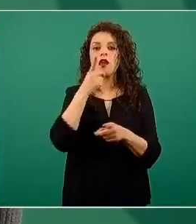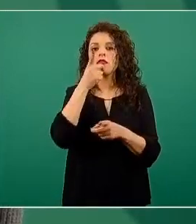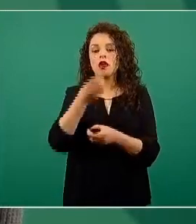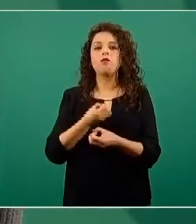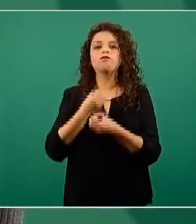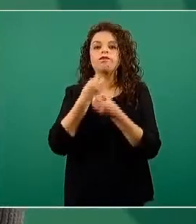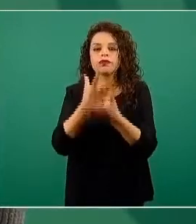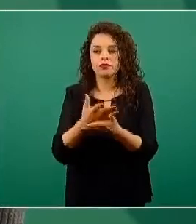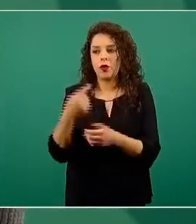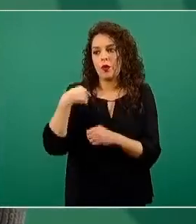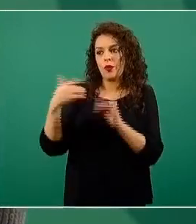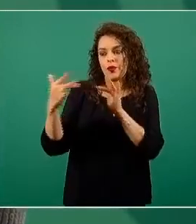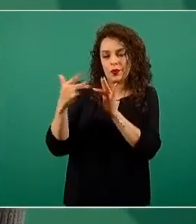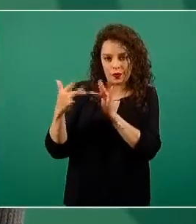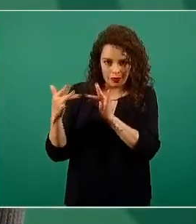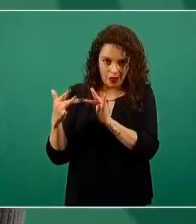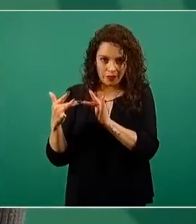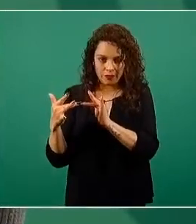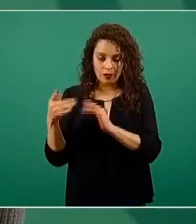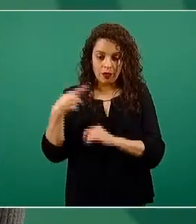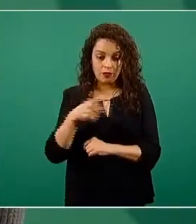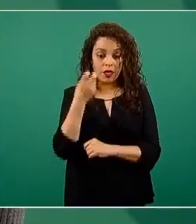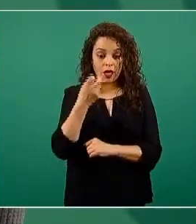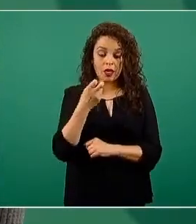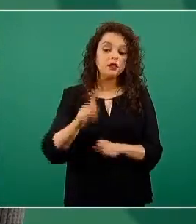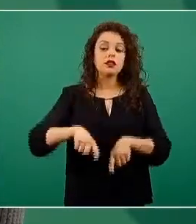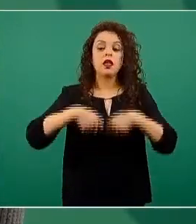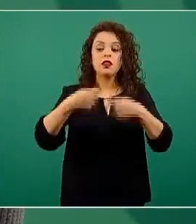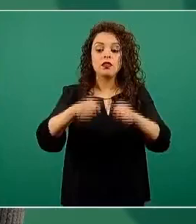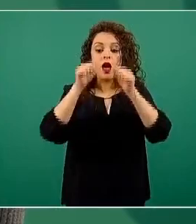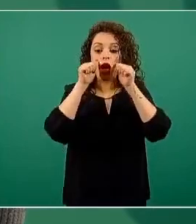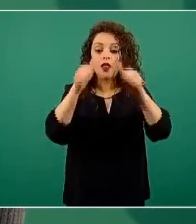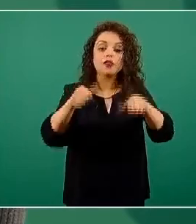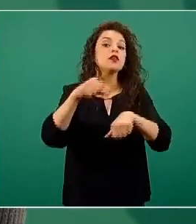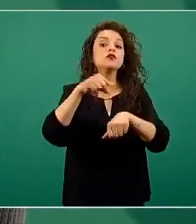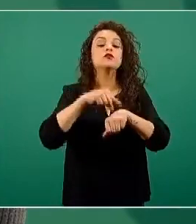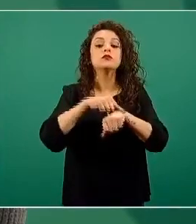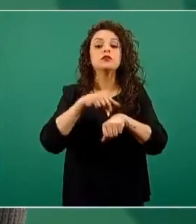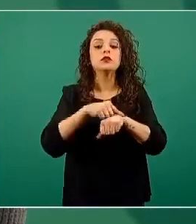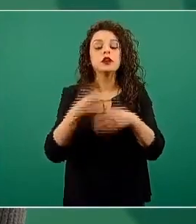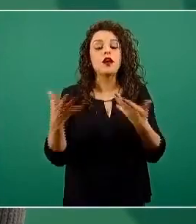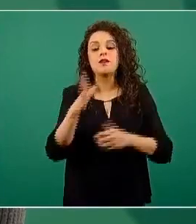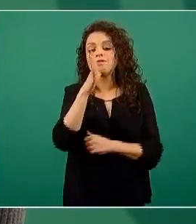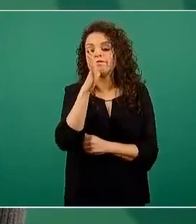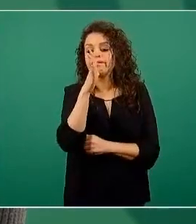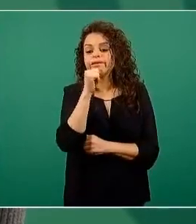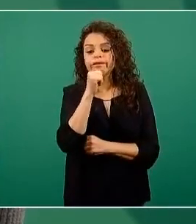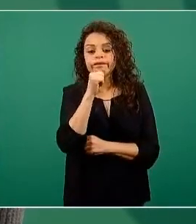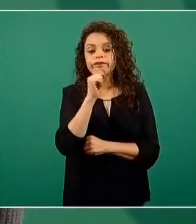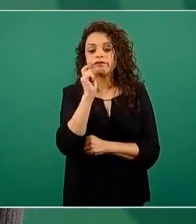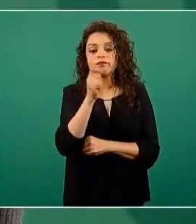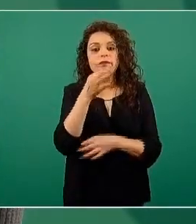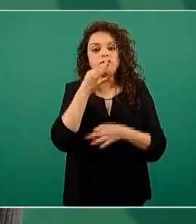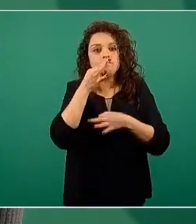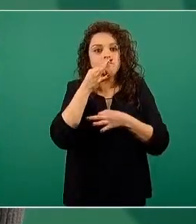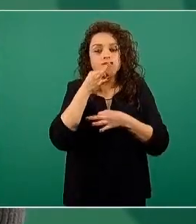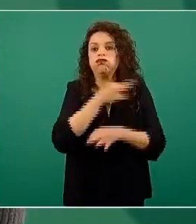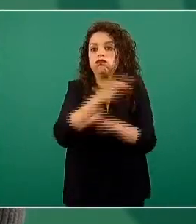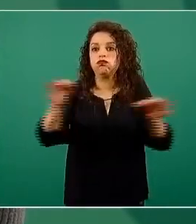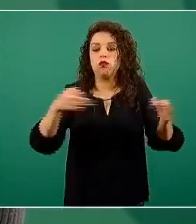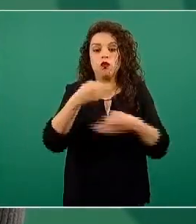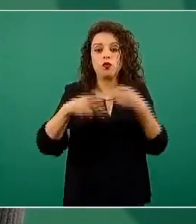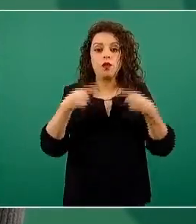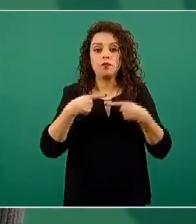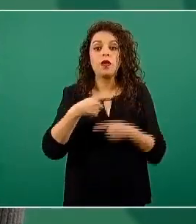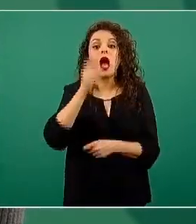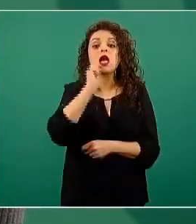Sin embargo, obviamente, en base también a este marco de la atención médica, no se puede comunicar públicamente quiénes